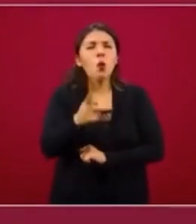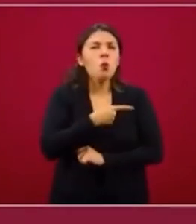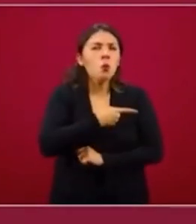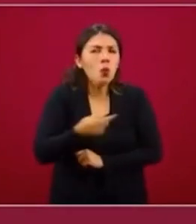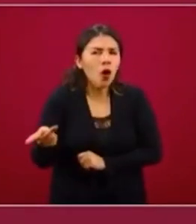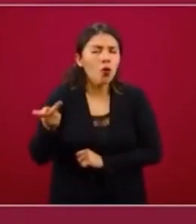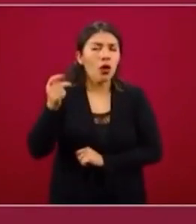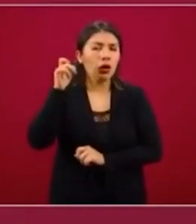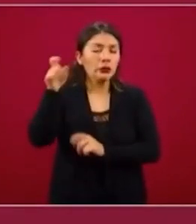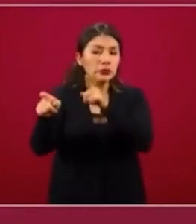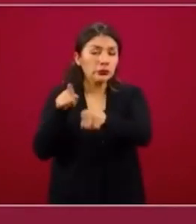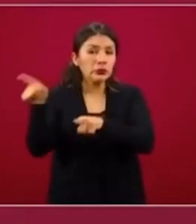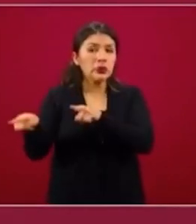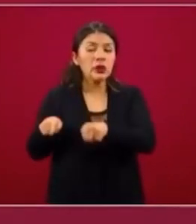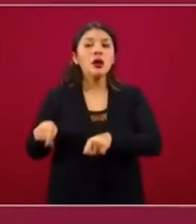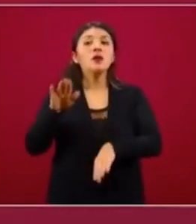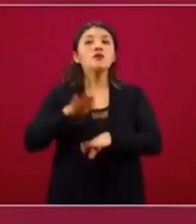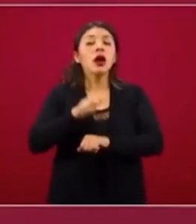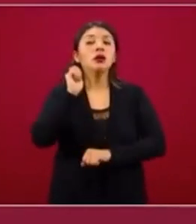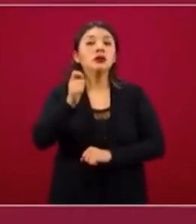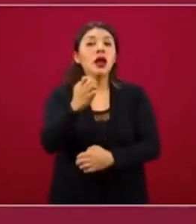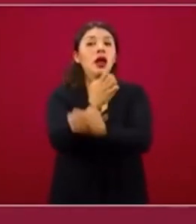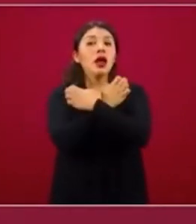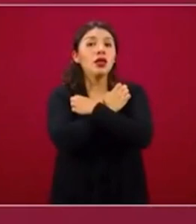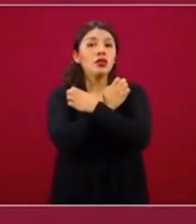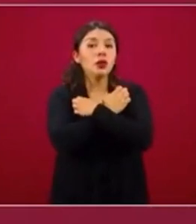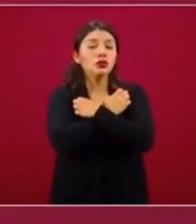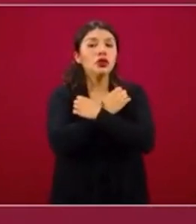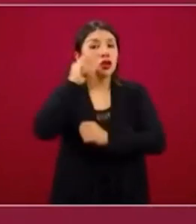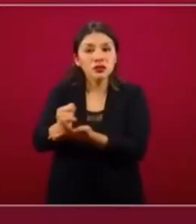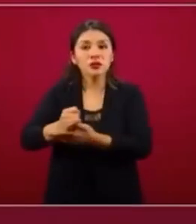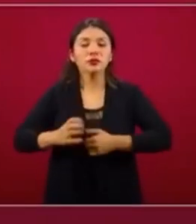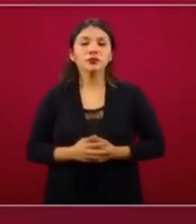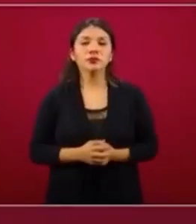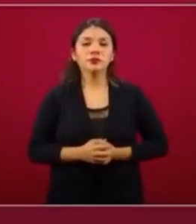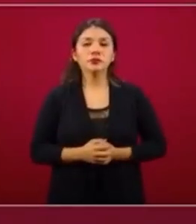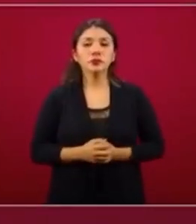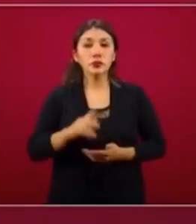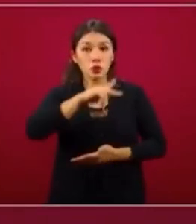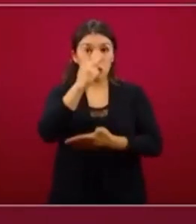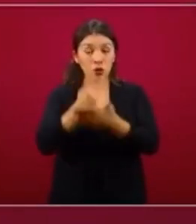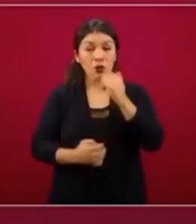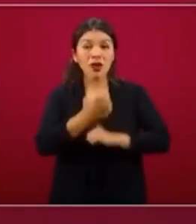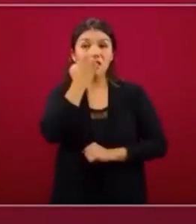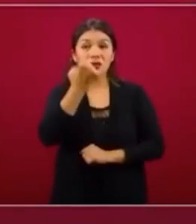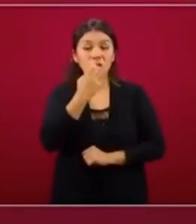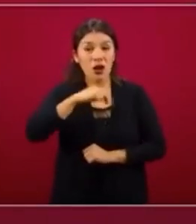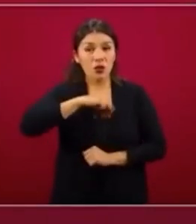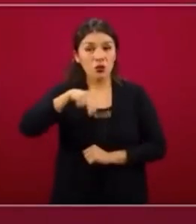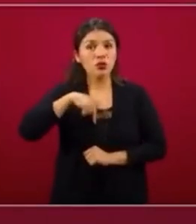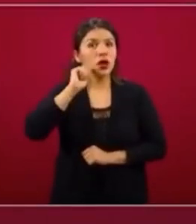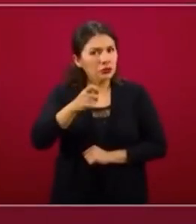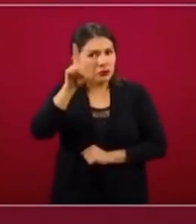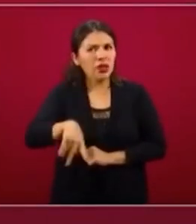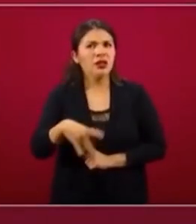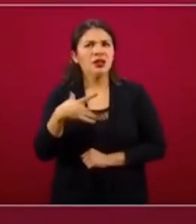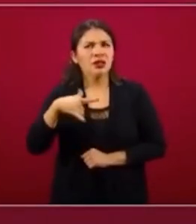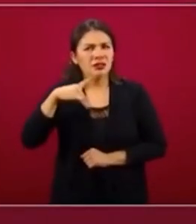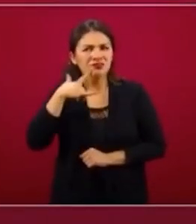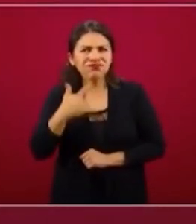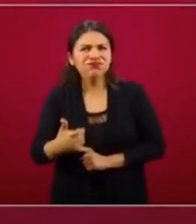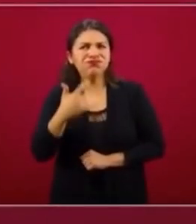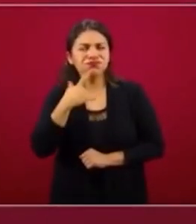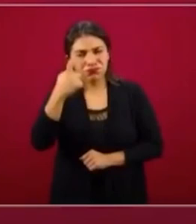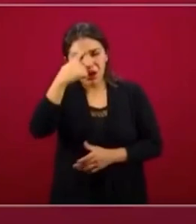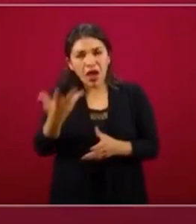con especial énfasis en educación indígena. El programa de Escuelas Nuestras es un sólido esfuerzo de inclusión.